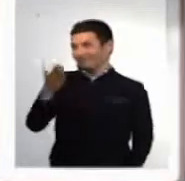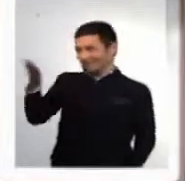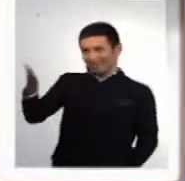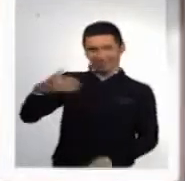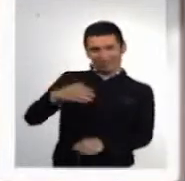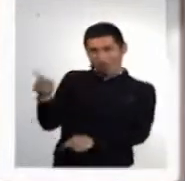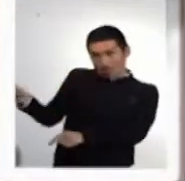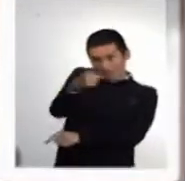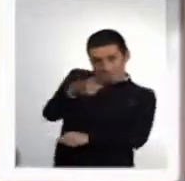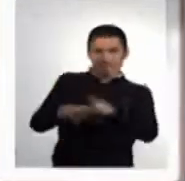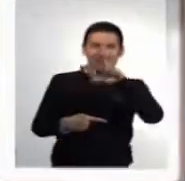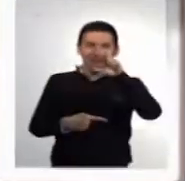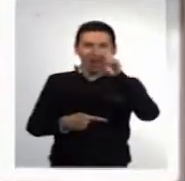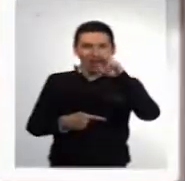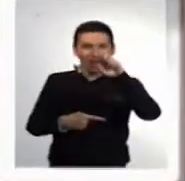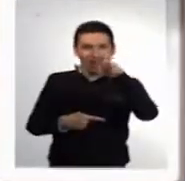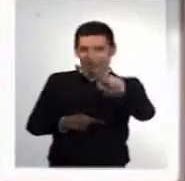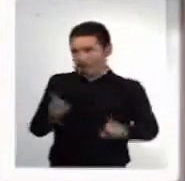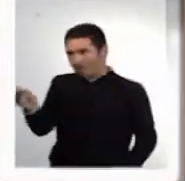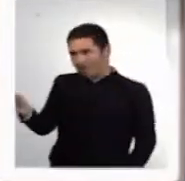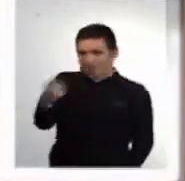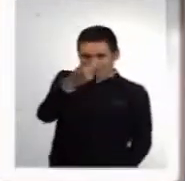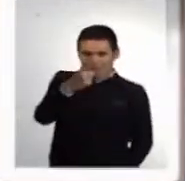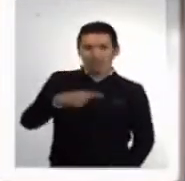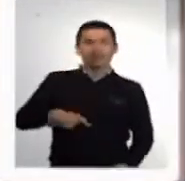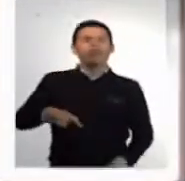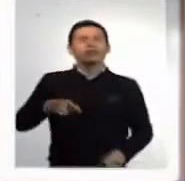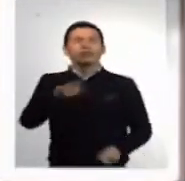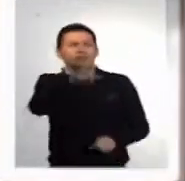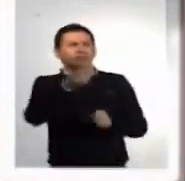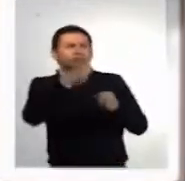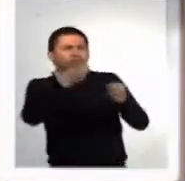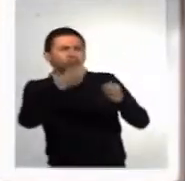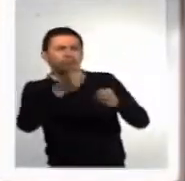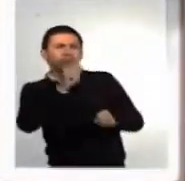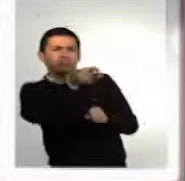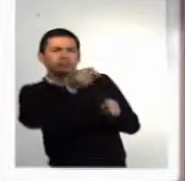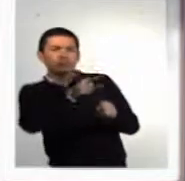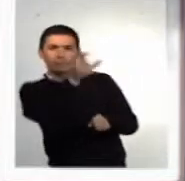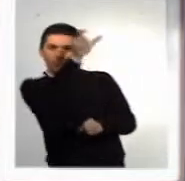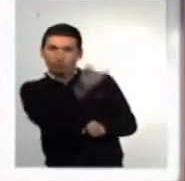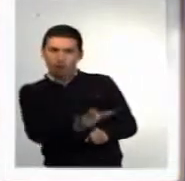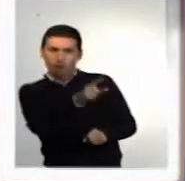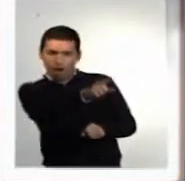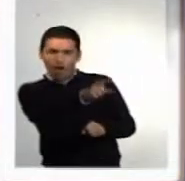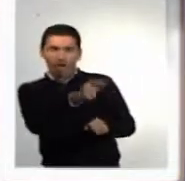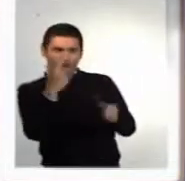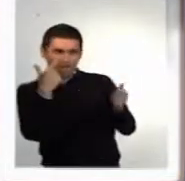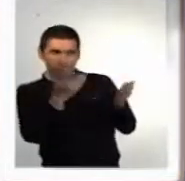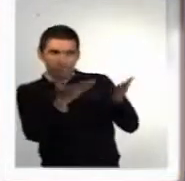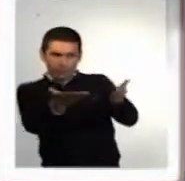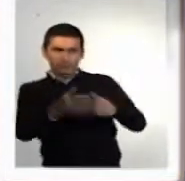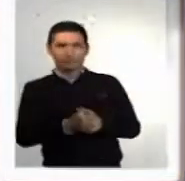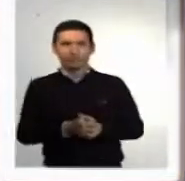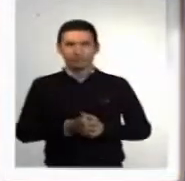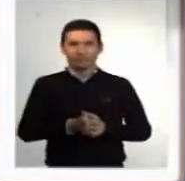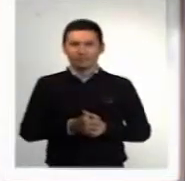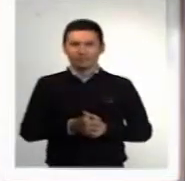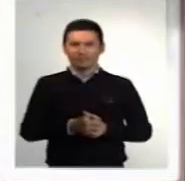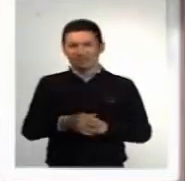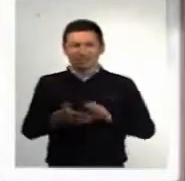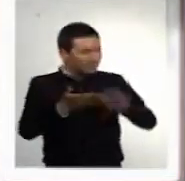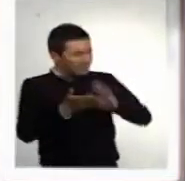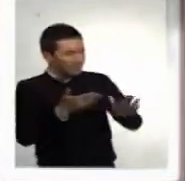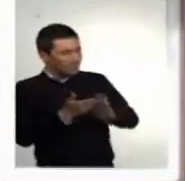para que vaya y entreviste a uno de nuestros personajes que ya van a ver ustedes. ¿Mandaste?